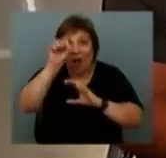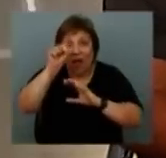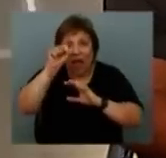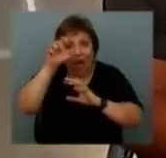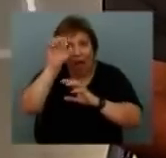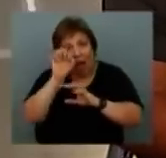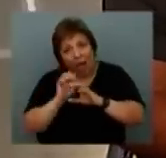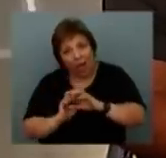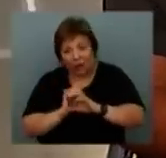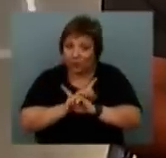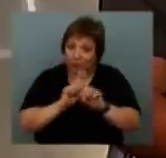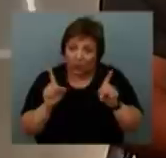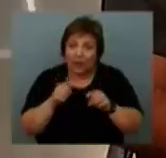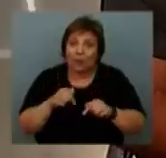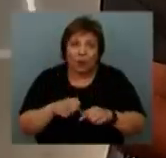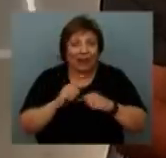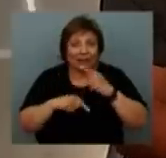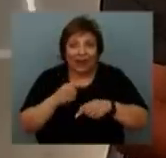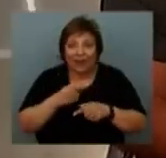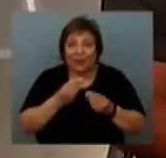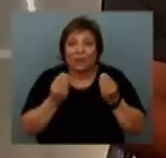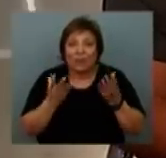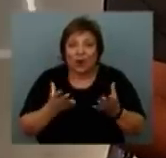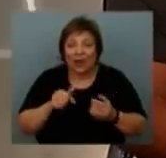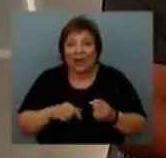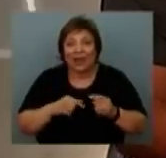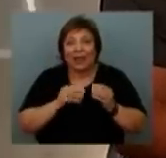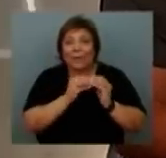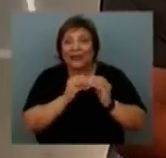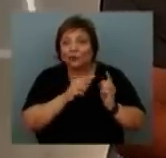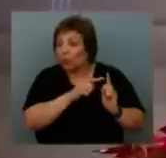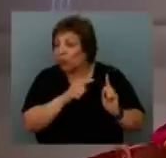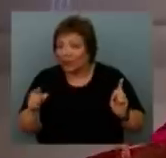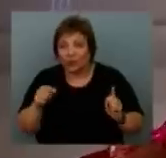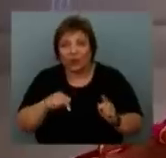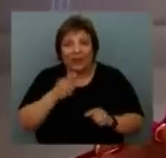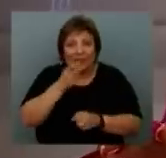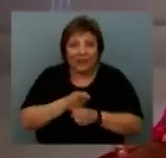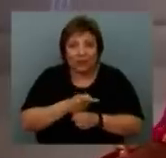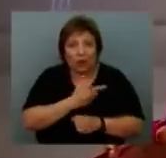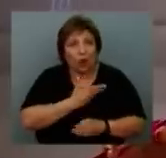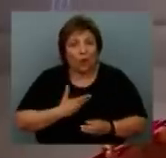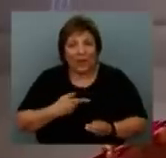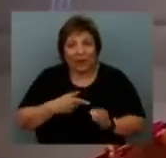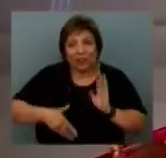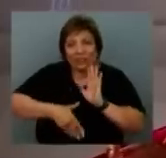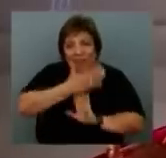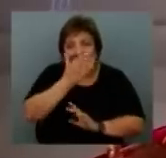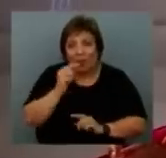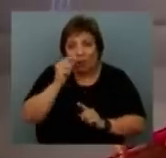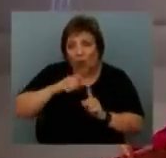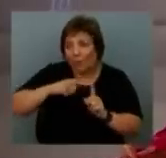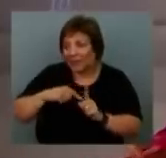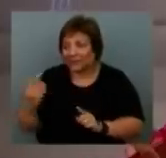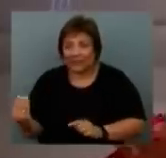gestión no lo permitió por lo que fue el diagrama del presupuesto. Es una decisión de un gobierno que se está yendo y en pocos meses ya